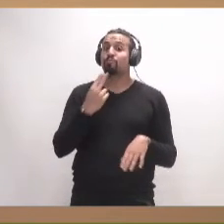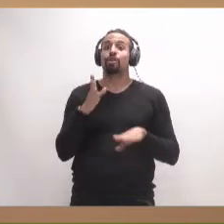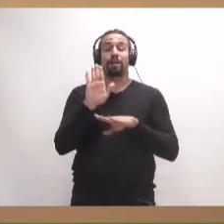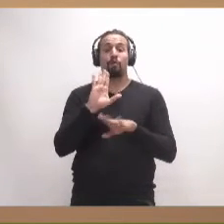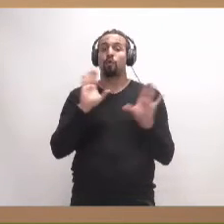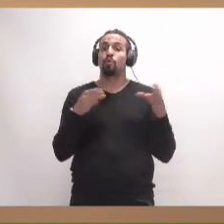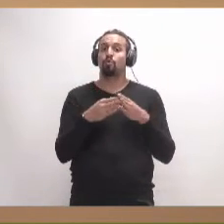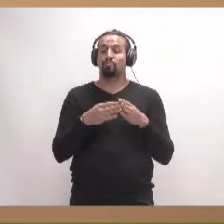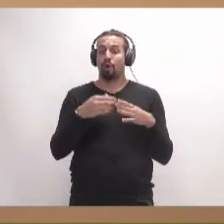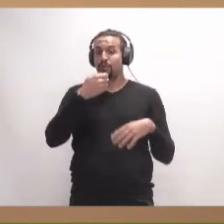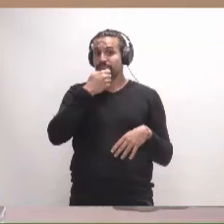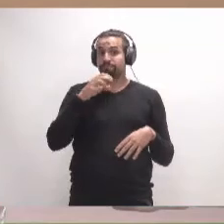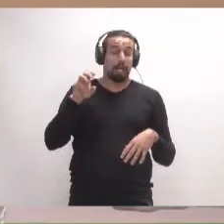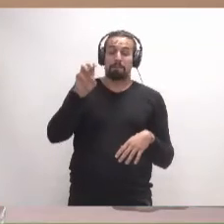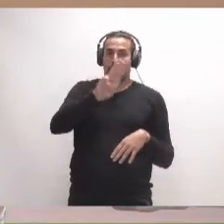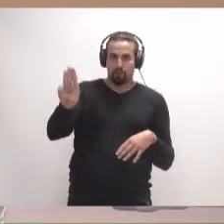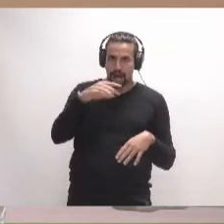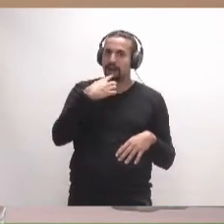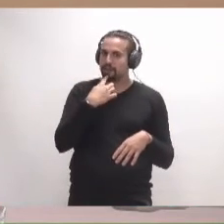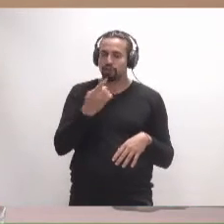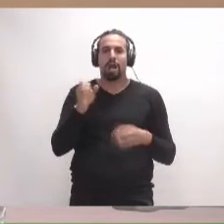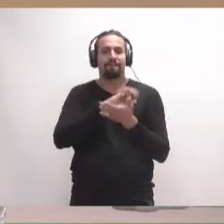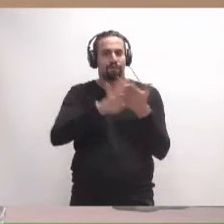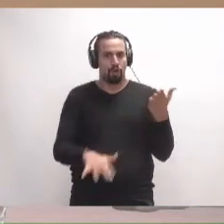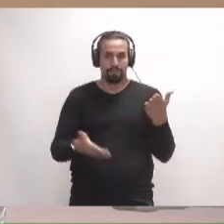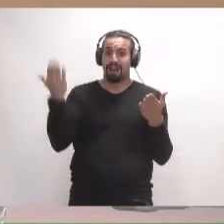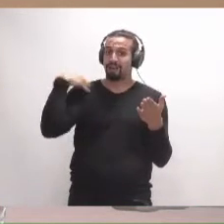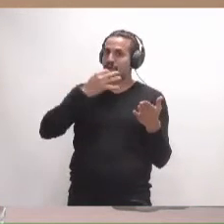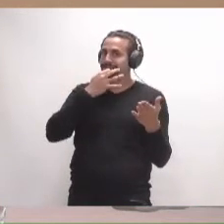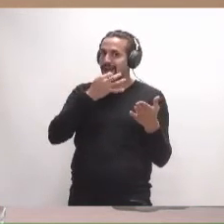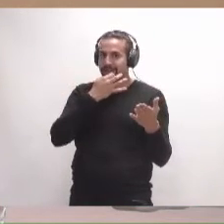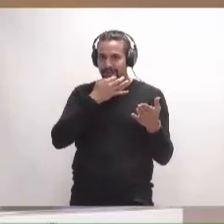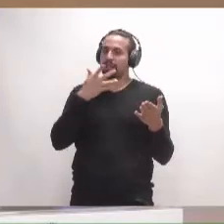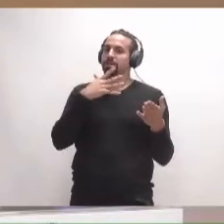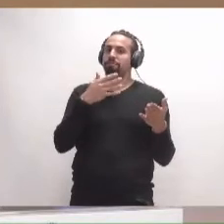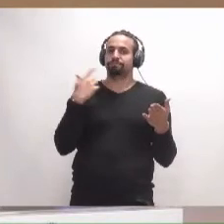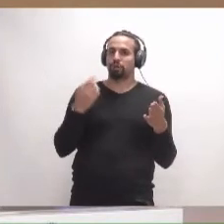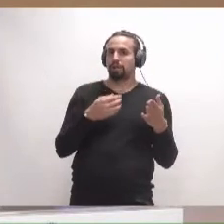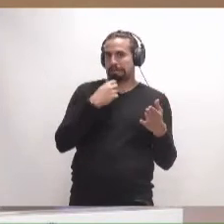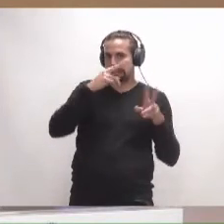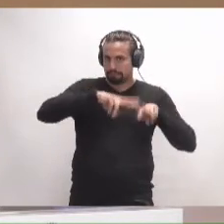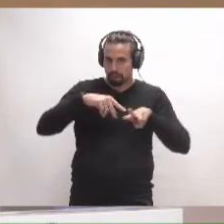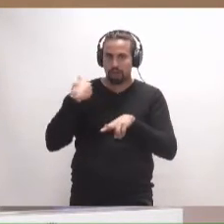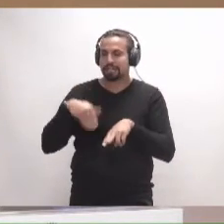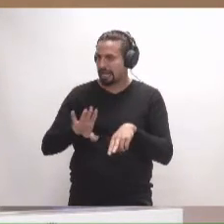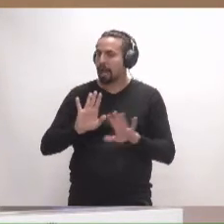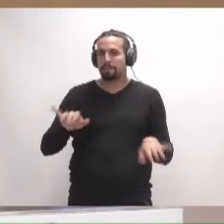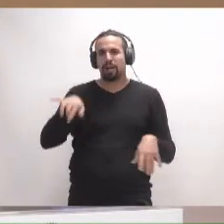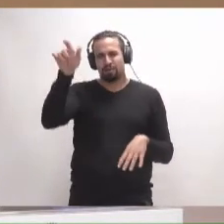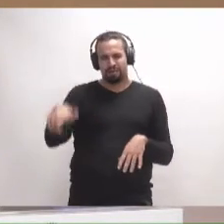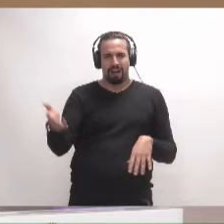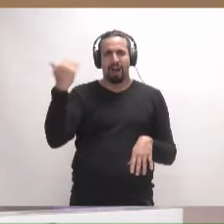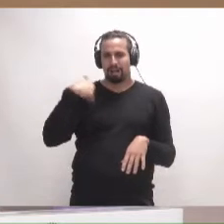Popular ha recibido, el informe fue emitido ayer por la tarde por la intervención, pero ya desde ayer Invoche conocíamos el criterio